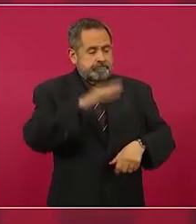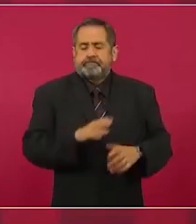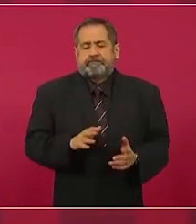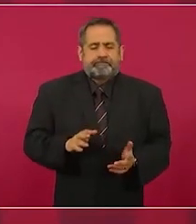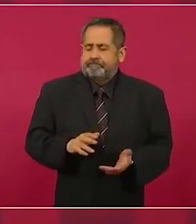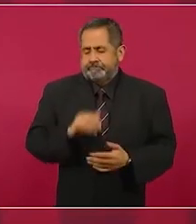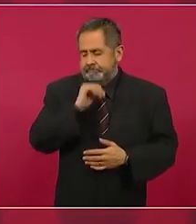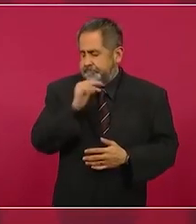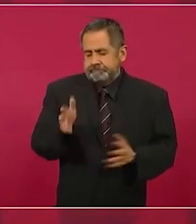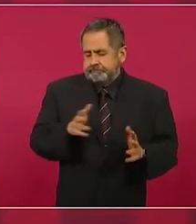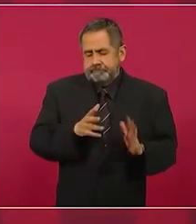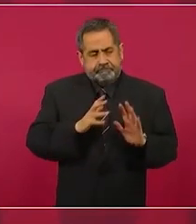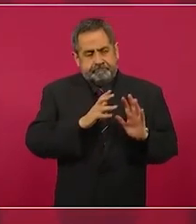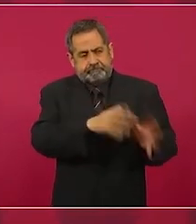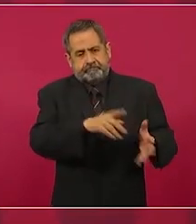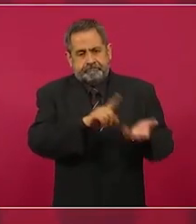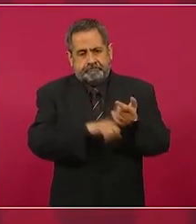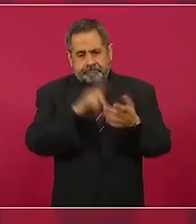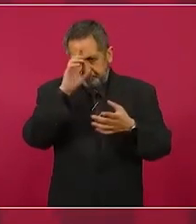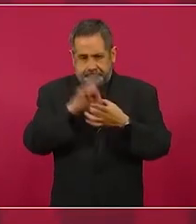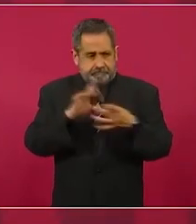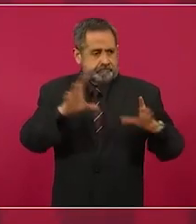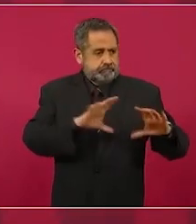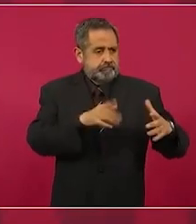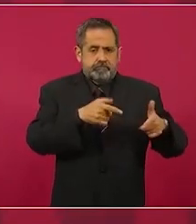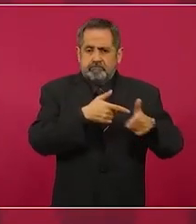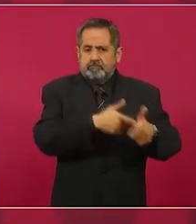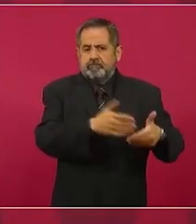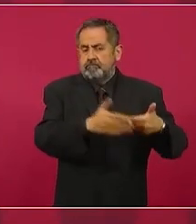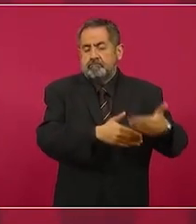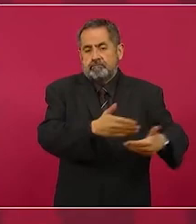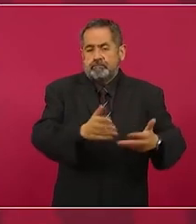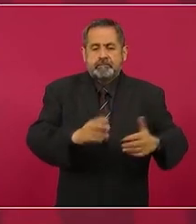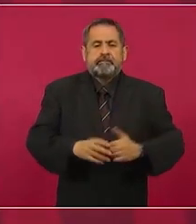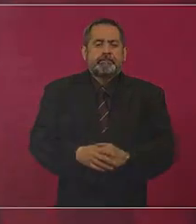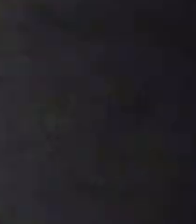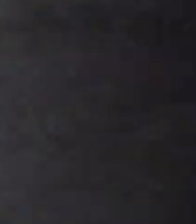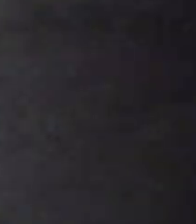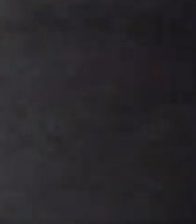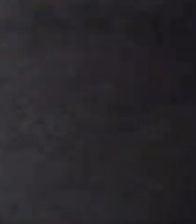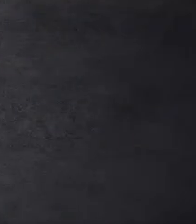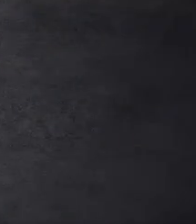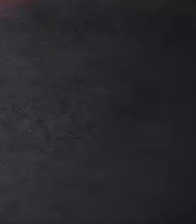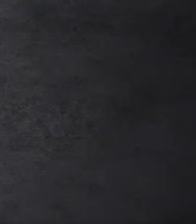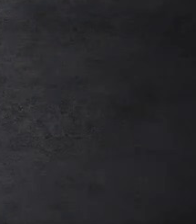aumento o un adicional presupuestal.